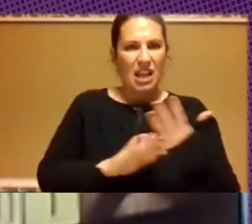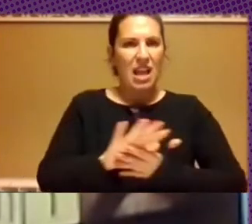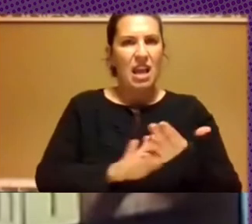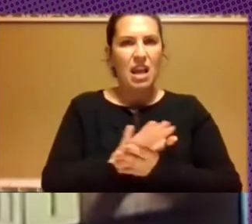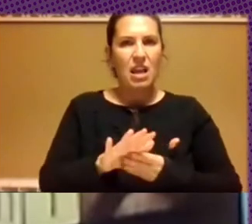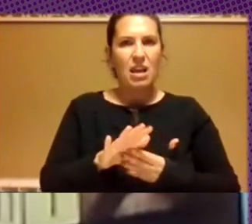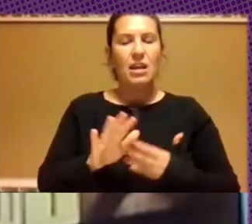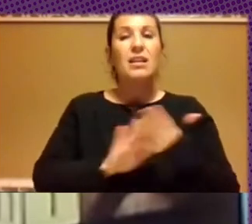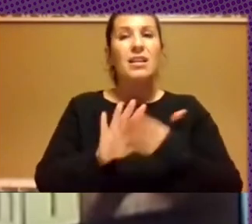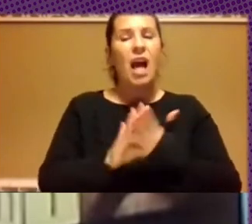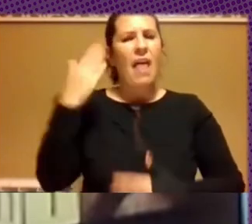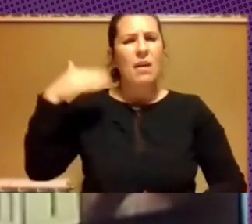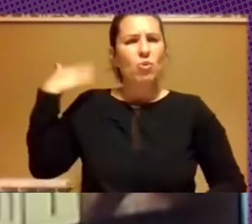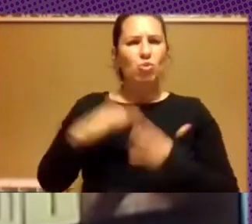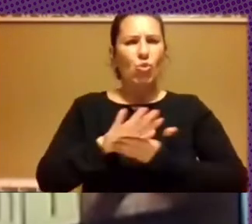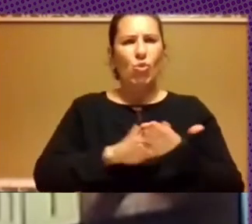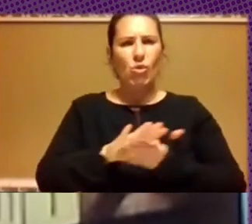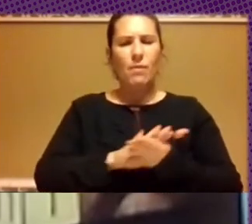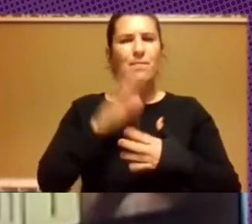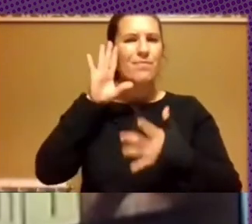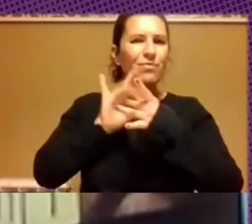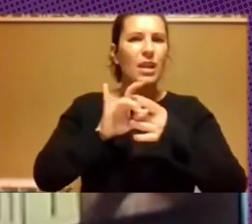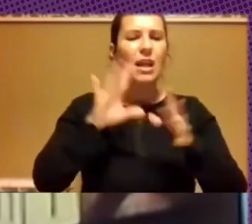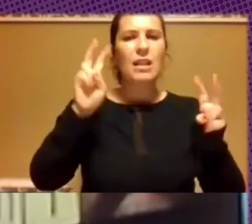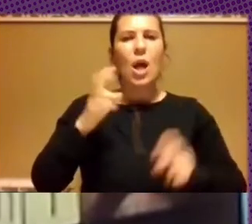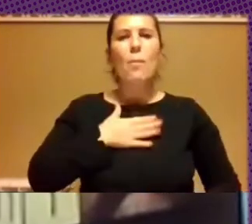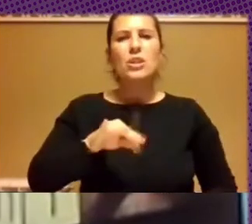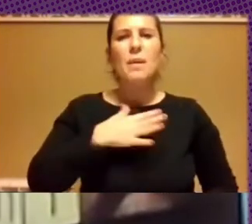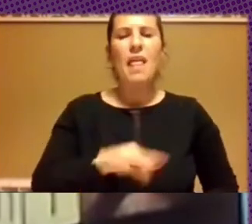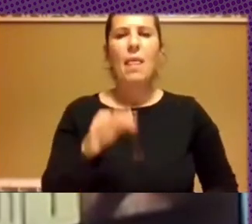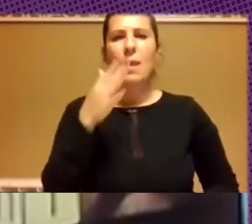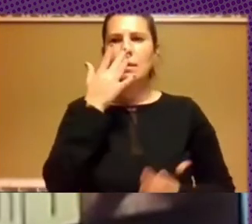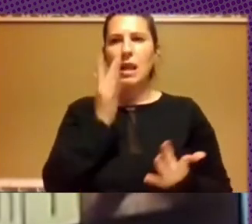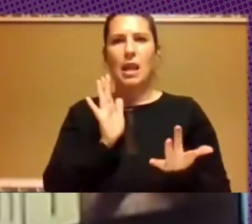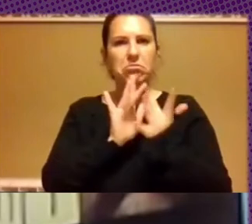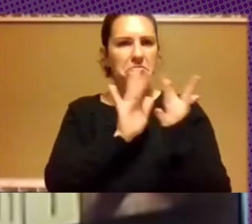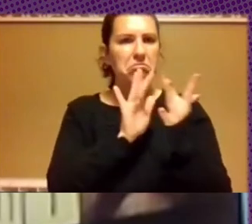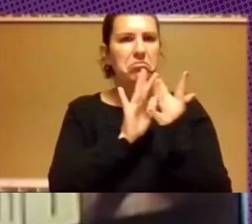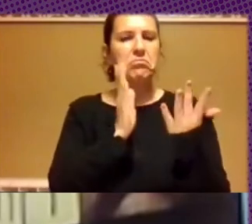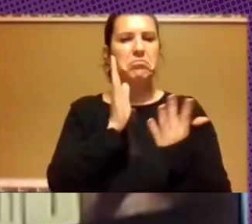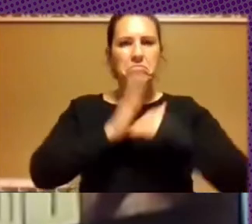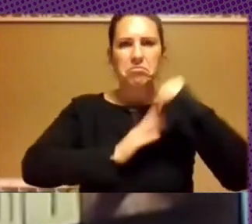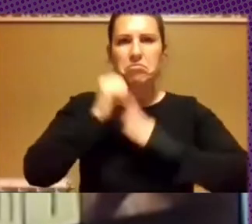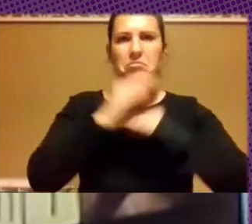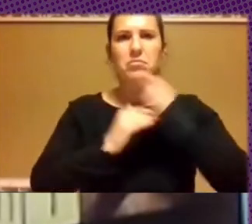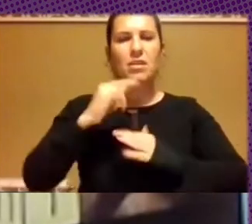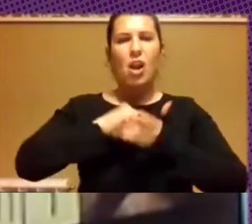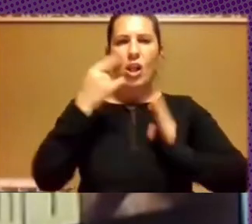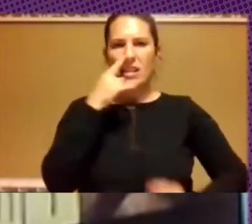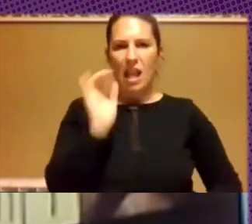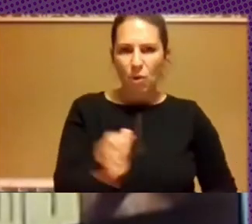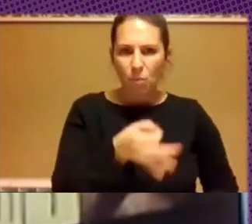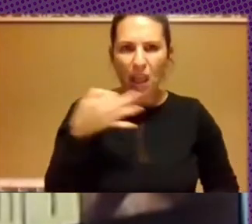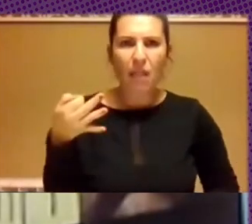muchísimo, que tiene que ver con las posibilidades de interoperar, las posibilidades de construir tecnologías apropiadas,